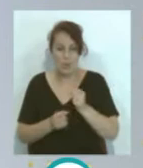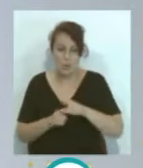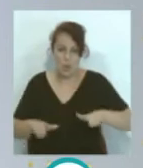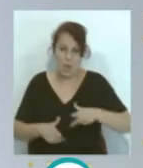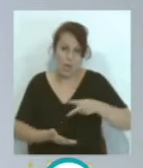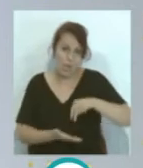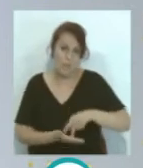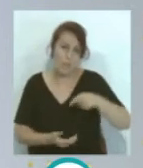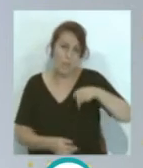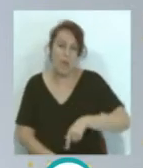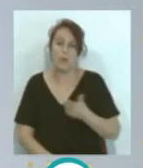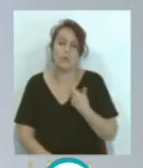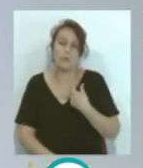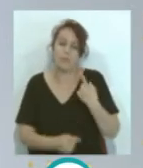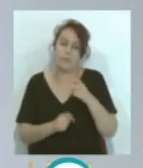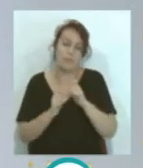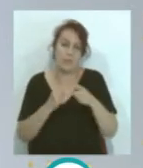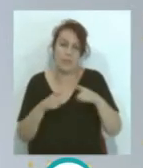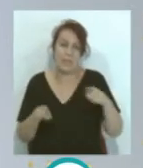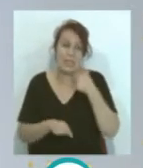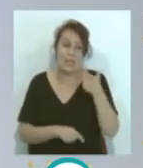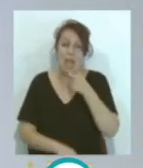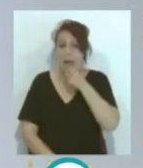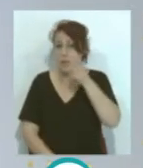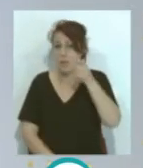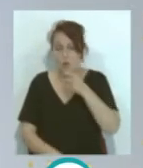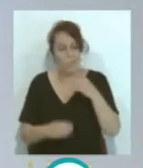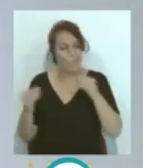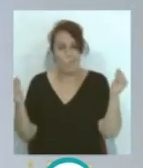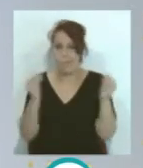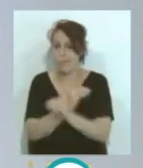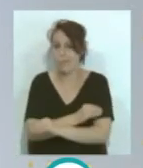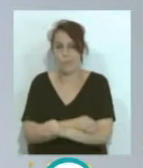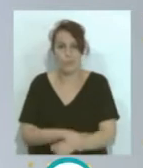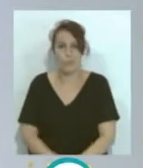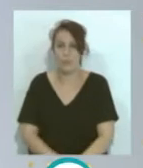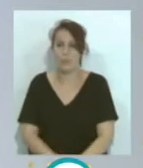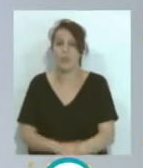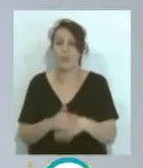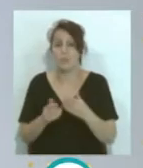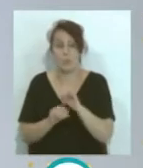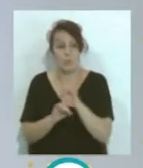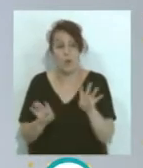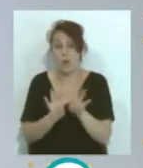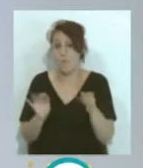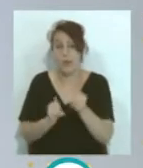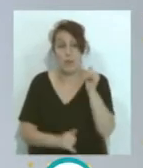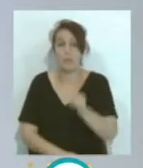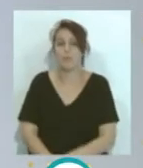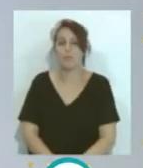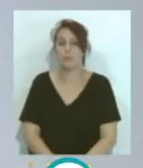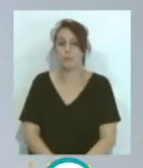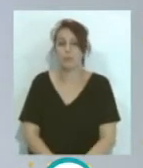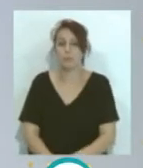manifiesta... ...que no está de acuerdo... ...con las decisiones... ...del colegiado... ...en el partido... ...frente al Real Madrid... ...y que fue clarísimo... penalti...